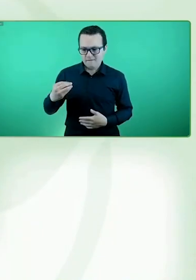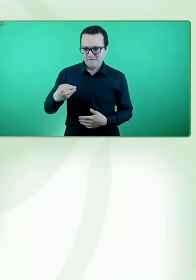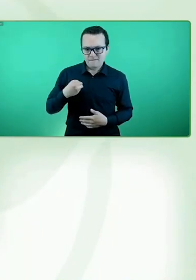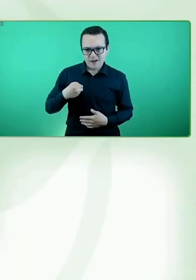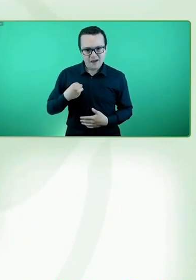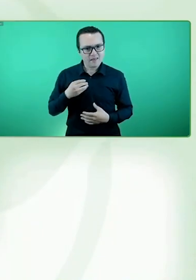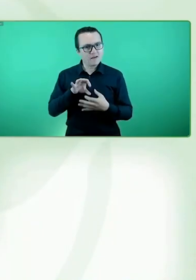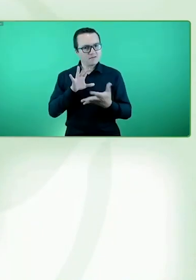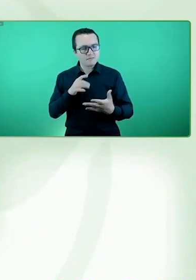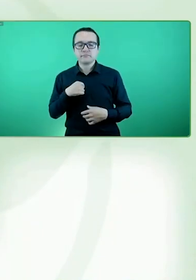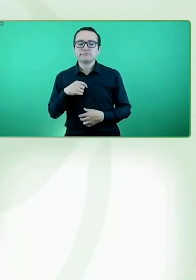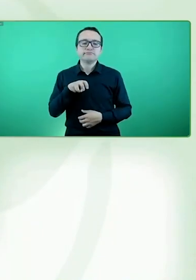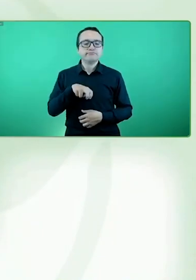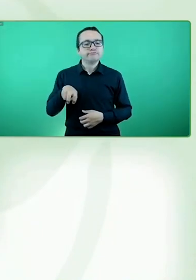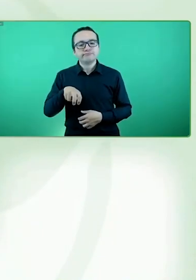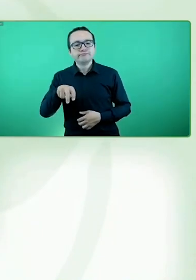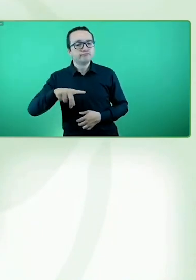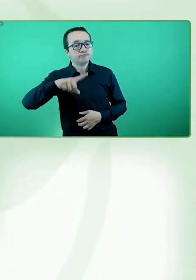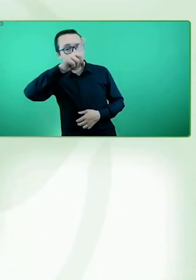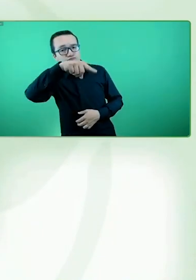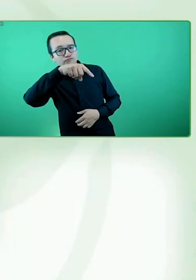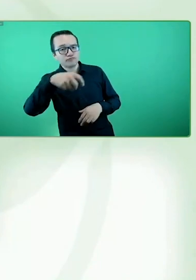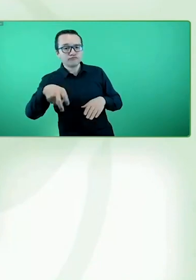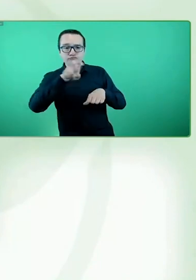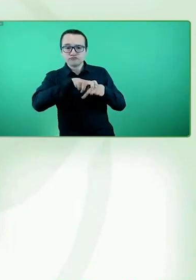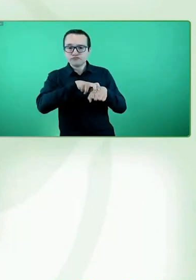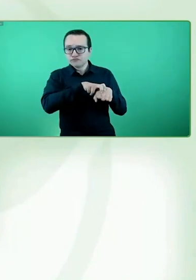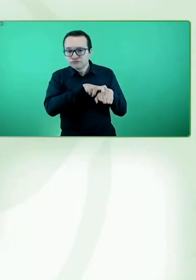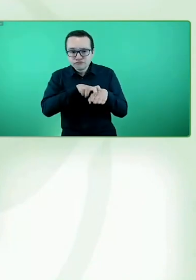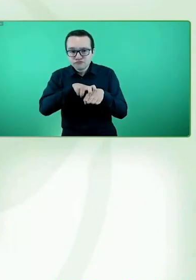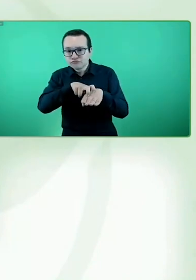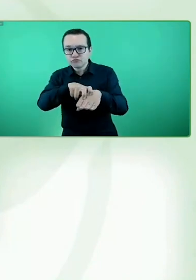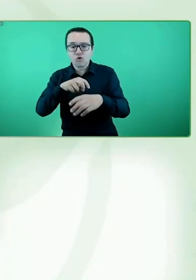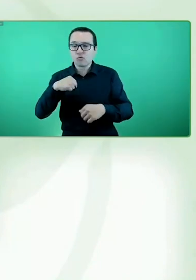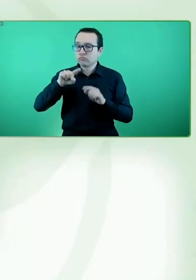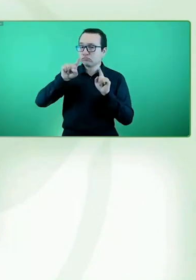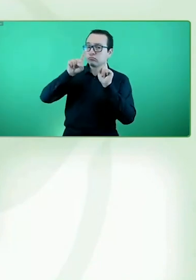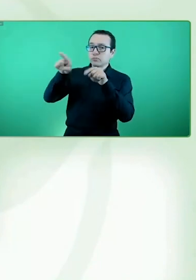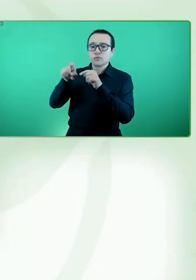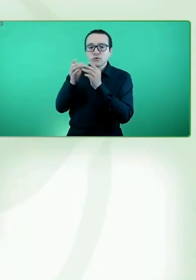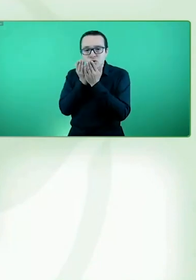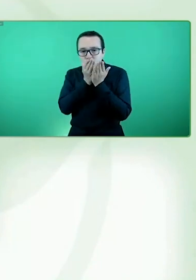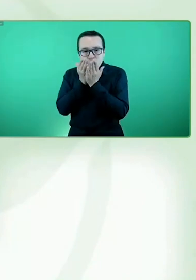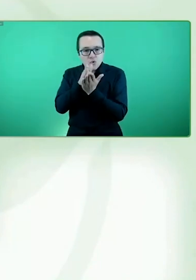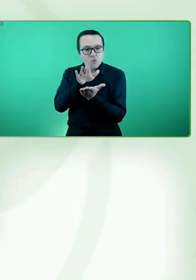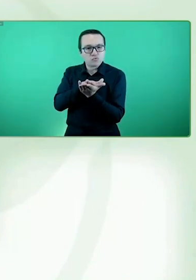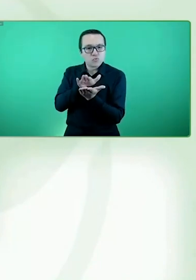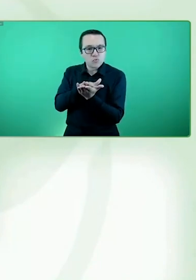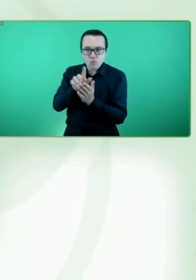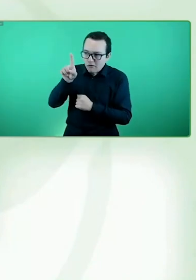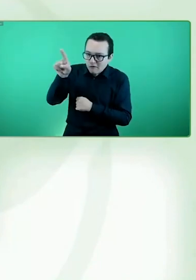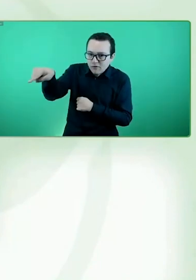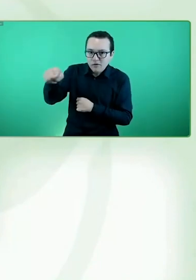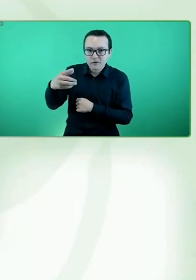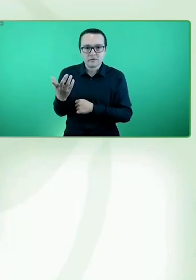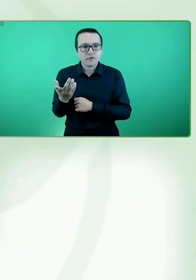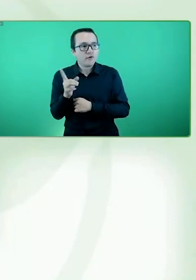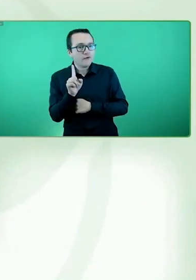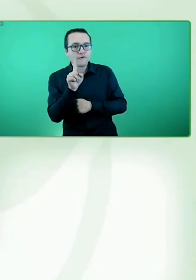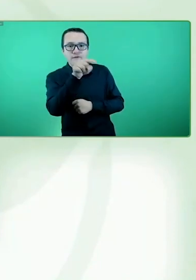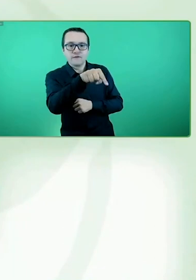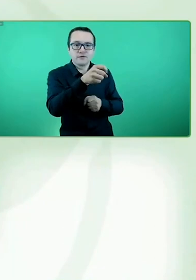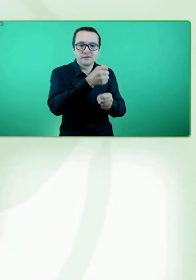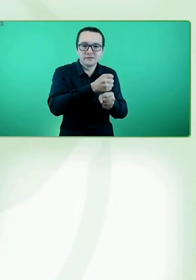transporte colectivo, acudir al colegio, desempeñar en su momento un puesto de trabajo, si no contamos con la